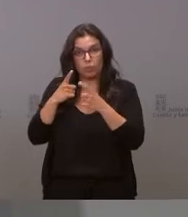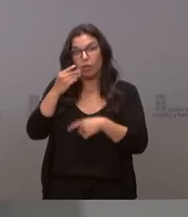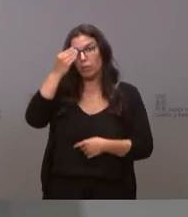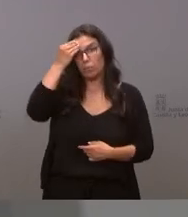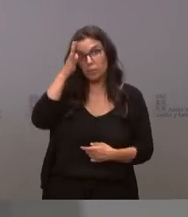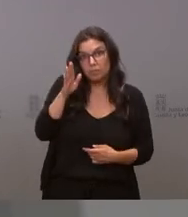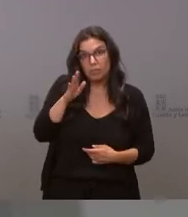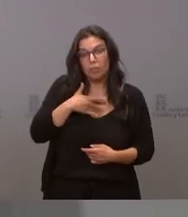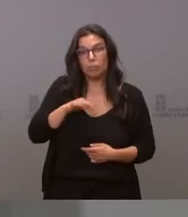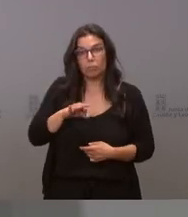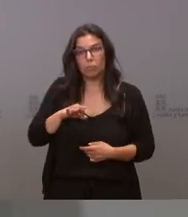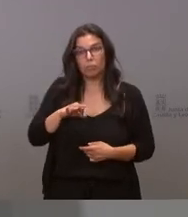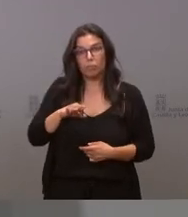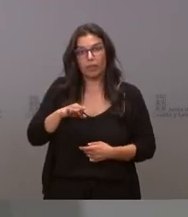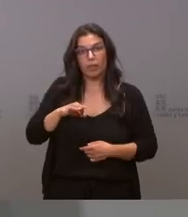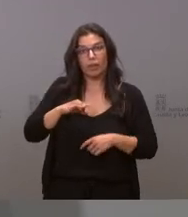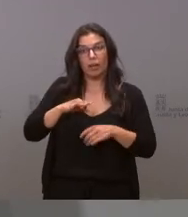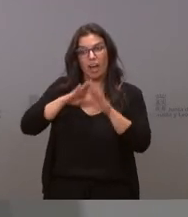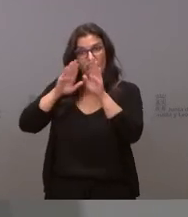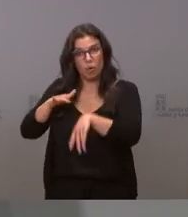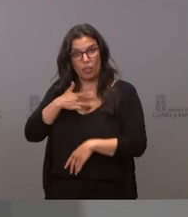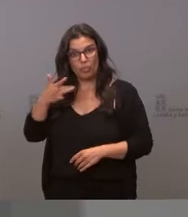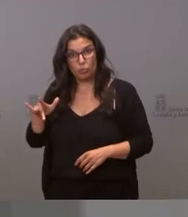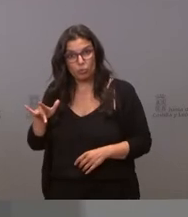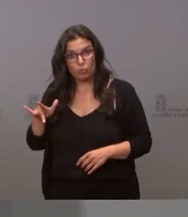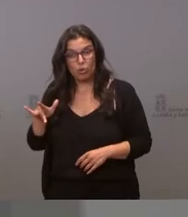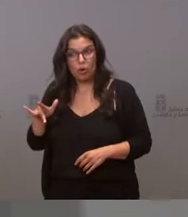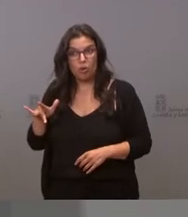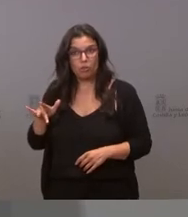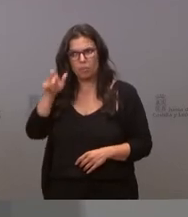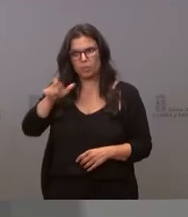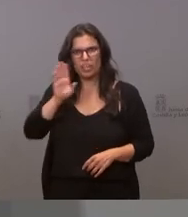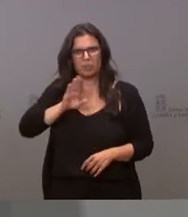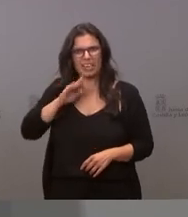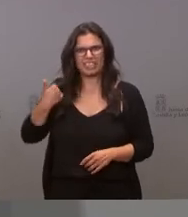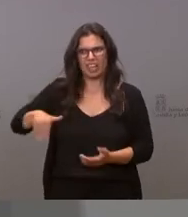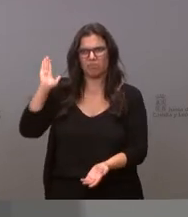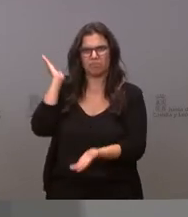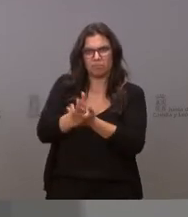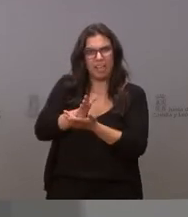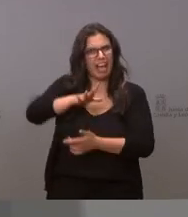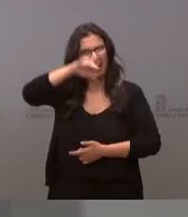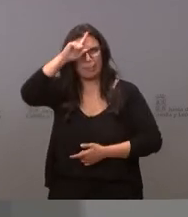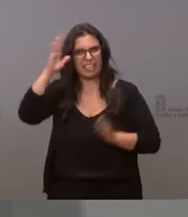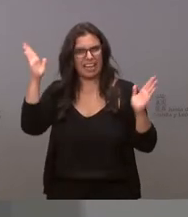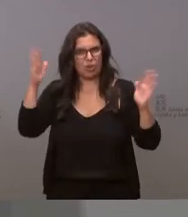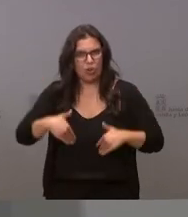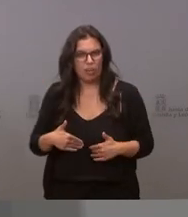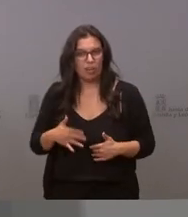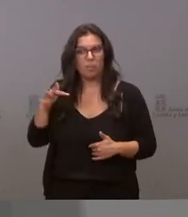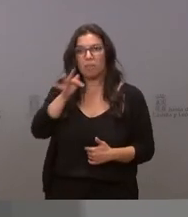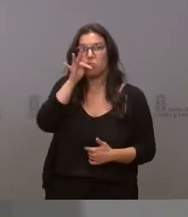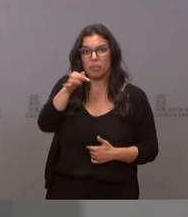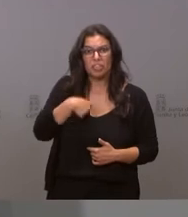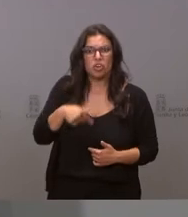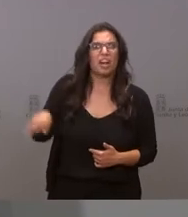pueden manifestarse a favor de los indultos de unos criminales condenados que no se arrepienten y que prometen volver